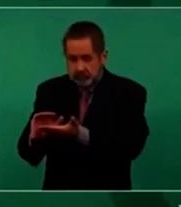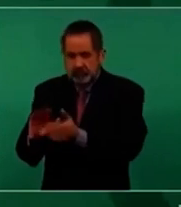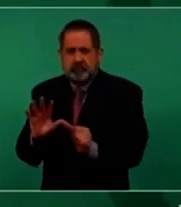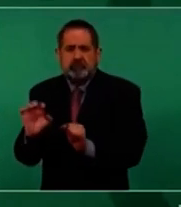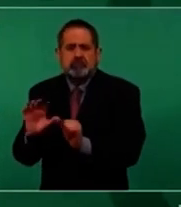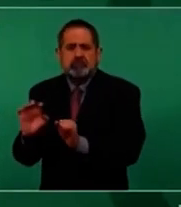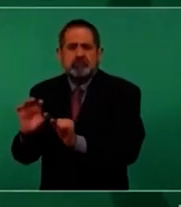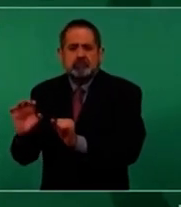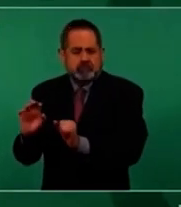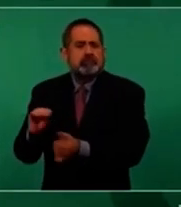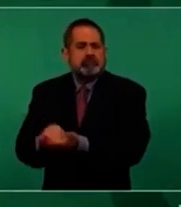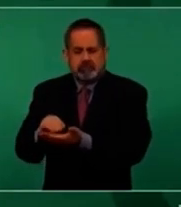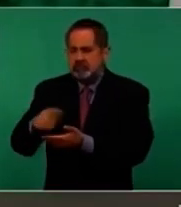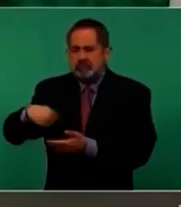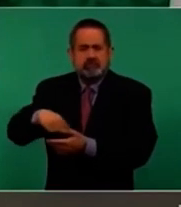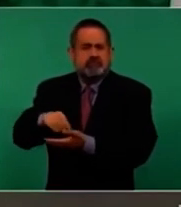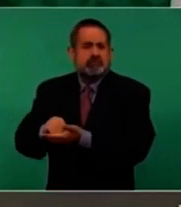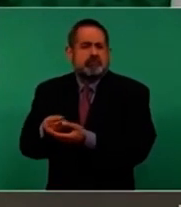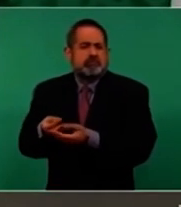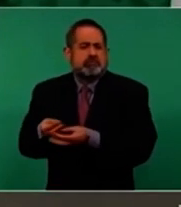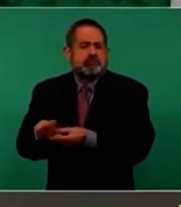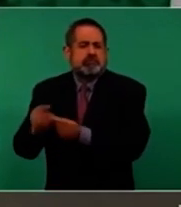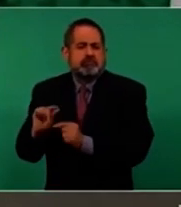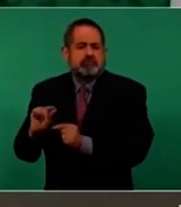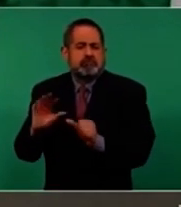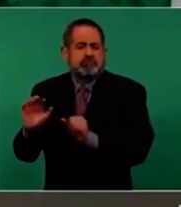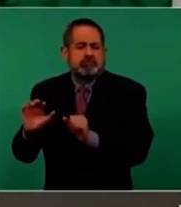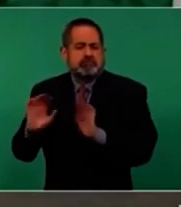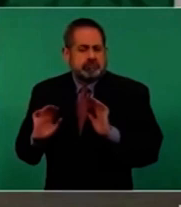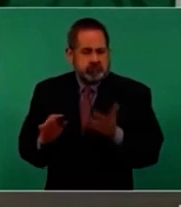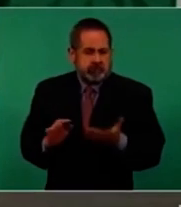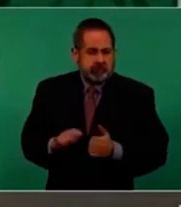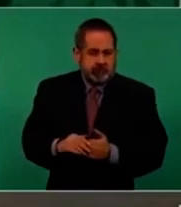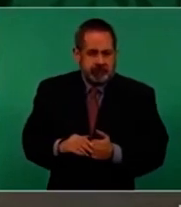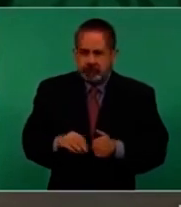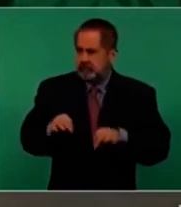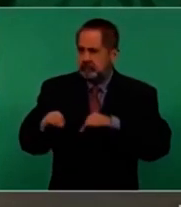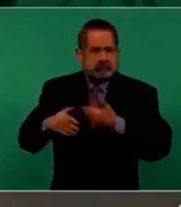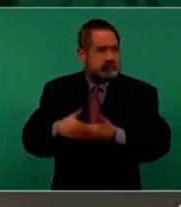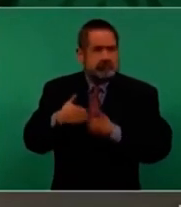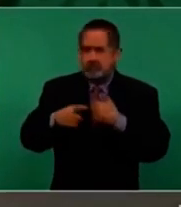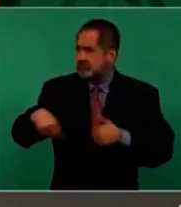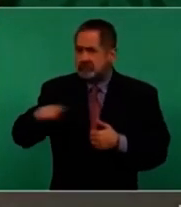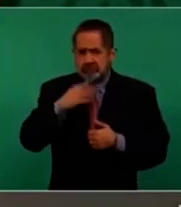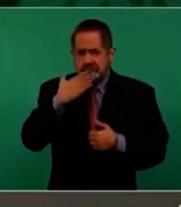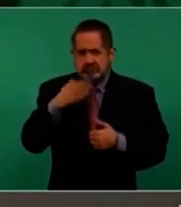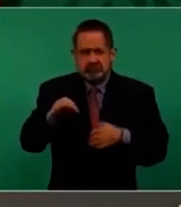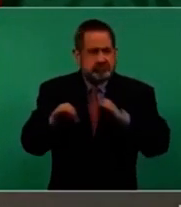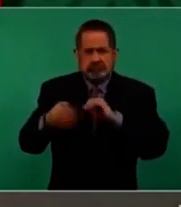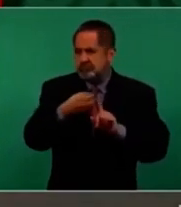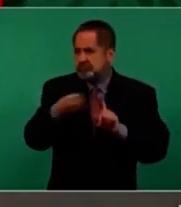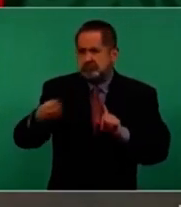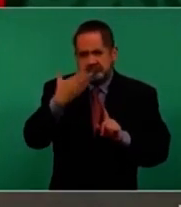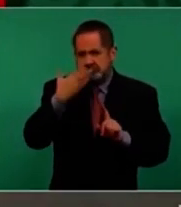y trabajamos muy bien,